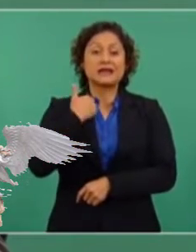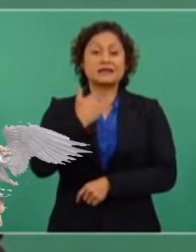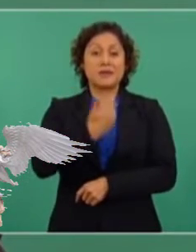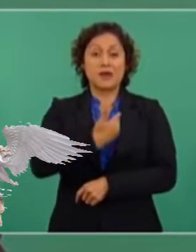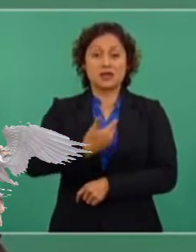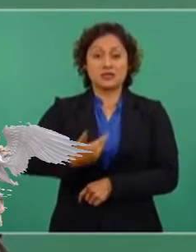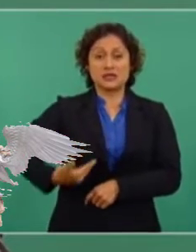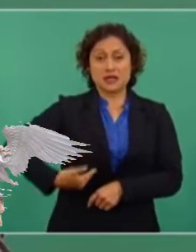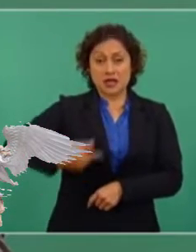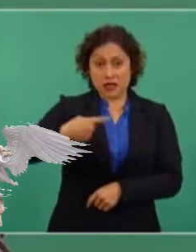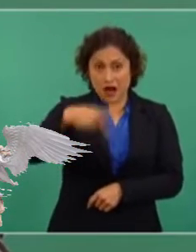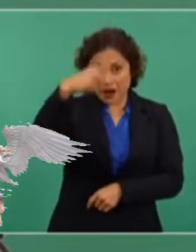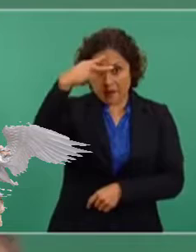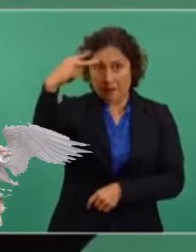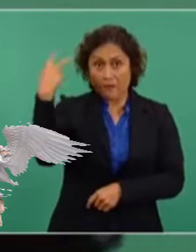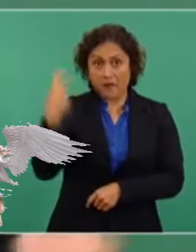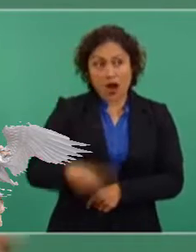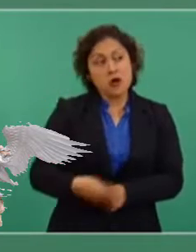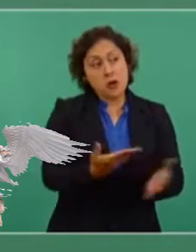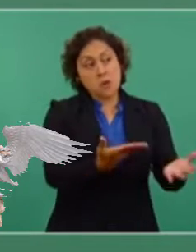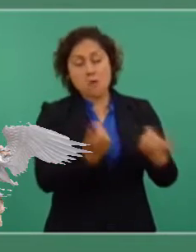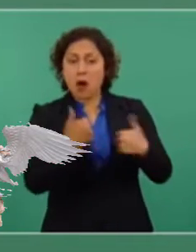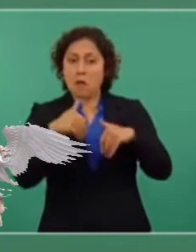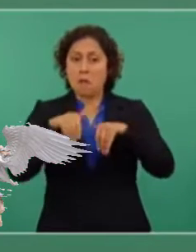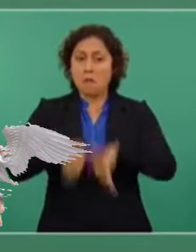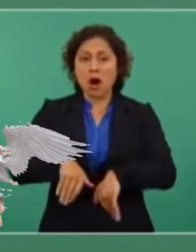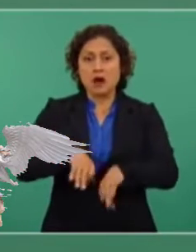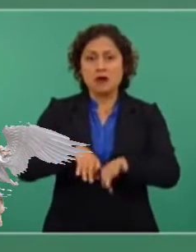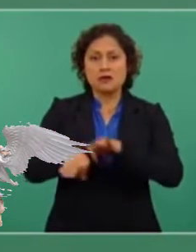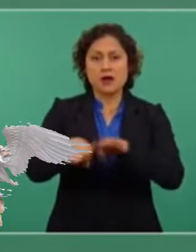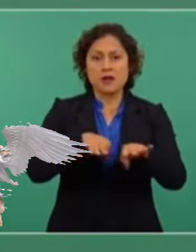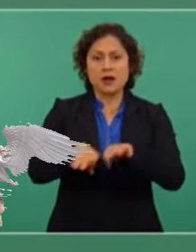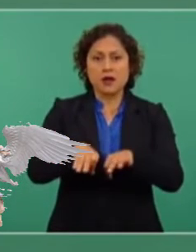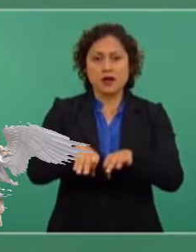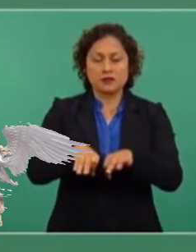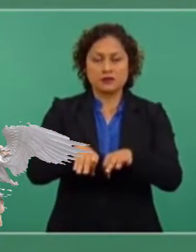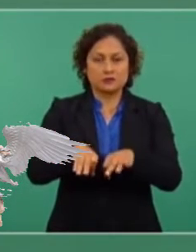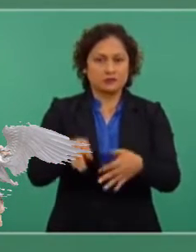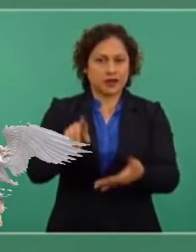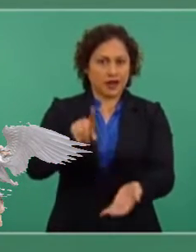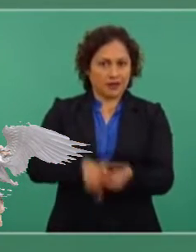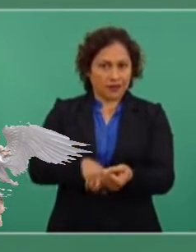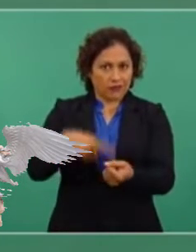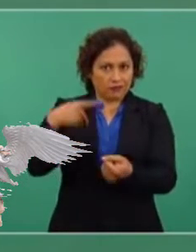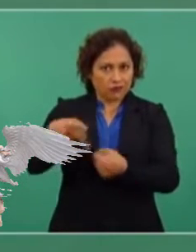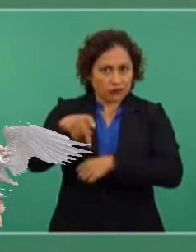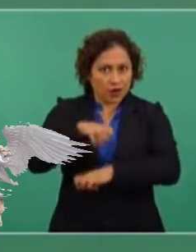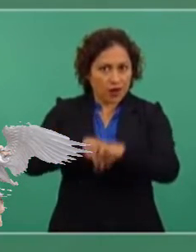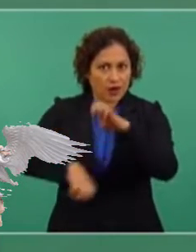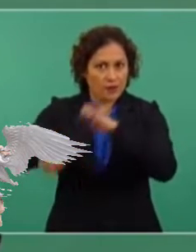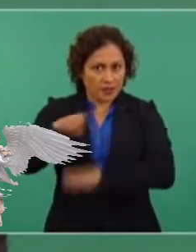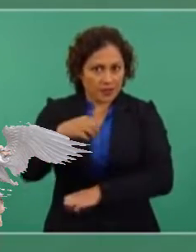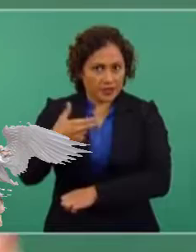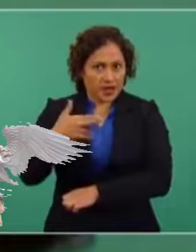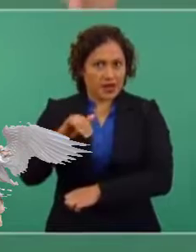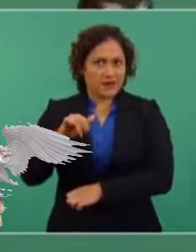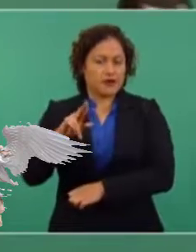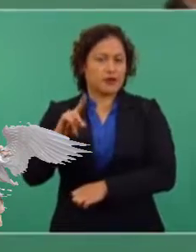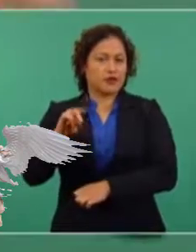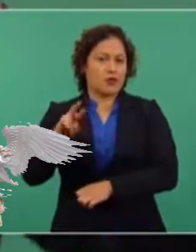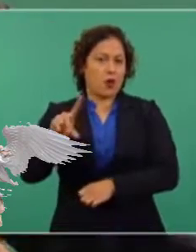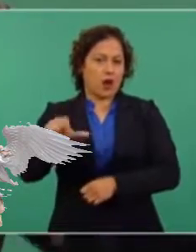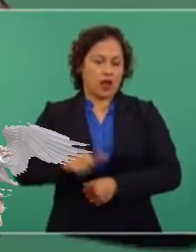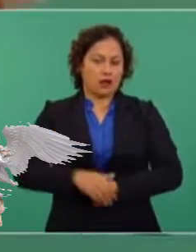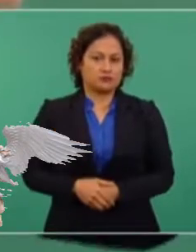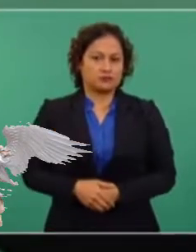como empleado de la empresa Iberdrola, a la secretaria